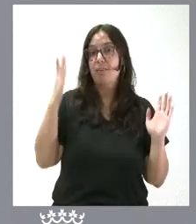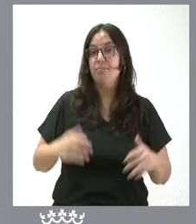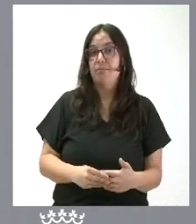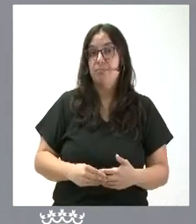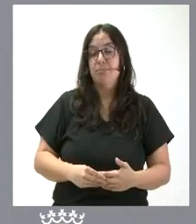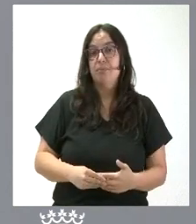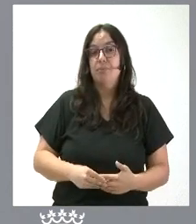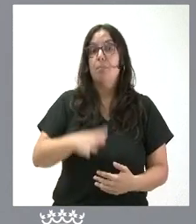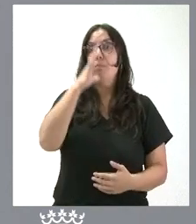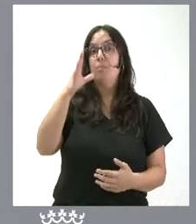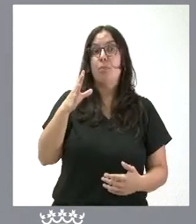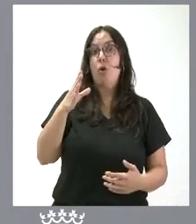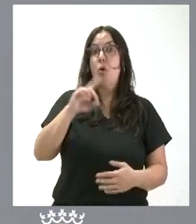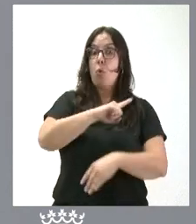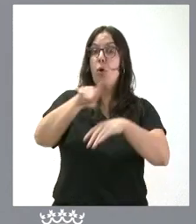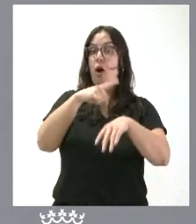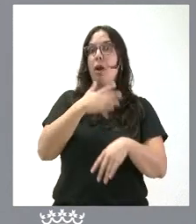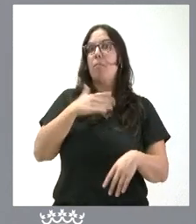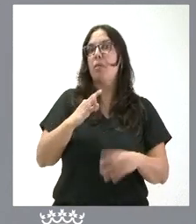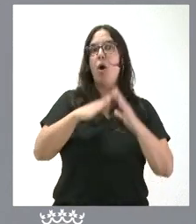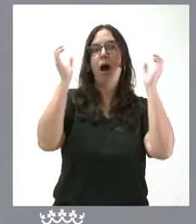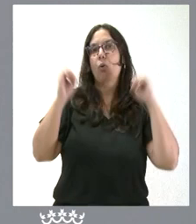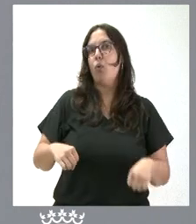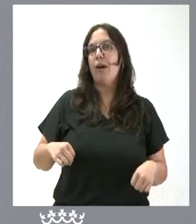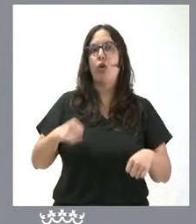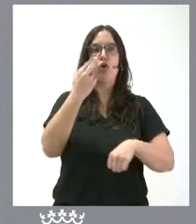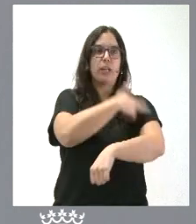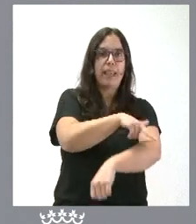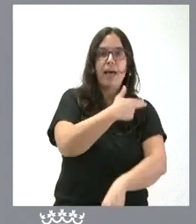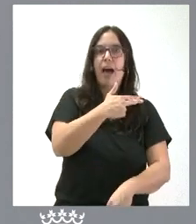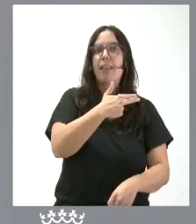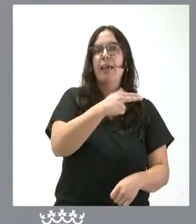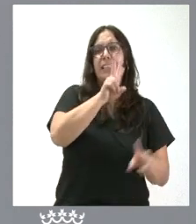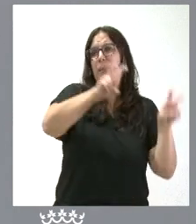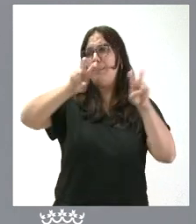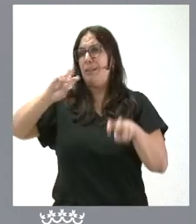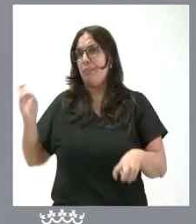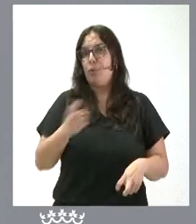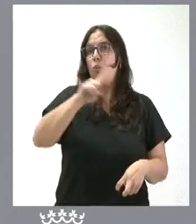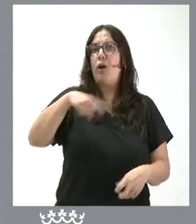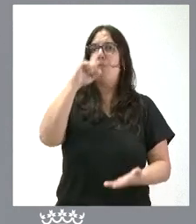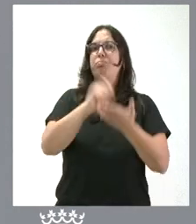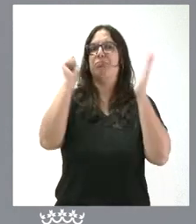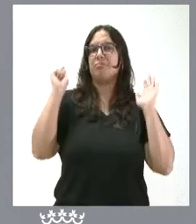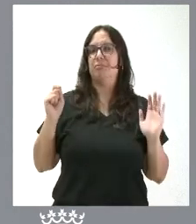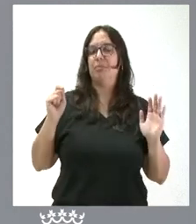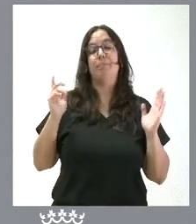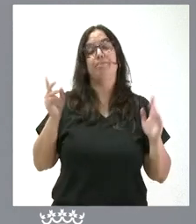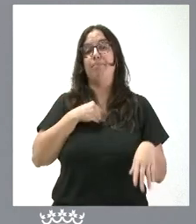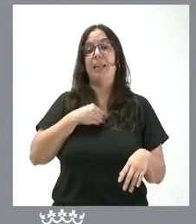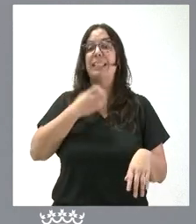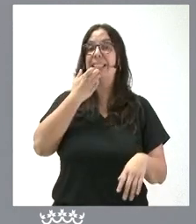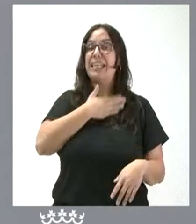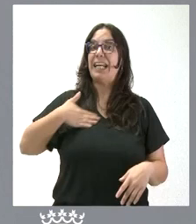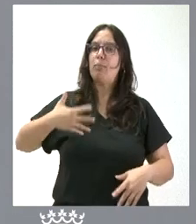en una hora habríamos alcanzado un acuerdo sobre la sanidad y sobre otras muchas cosas. Desgraciadamente si lo queremos